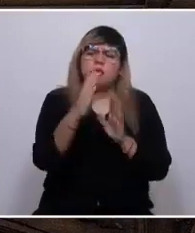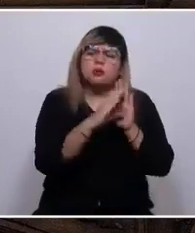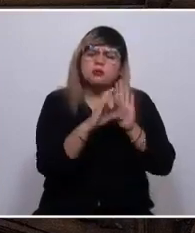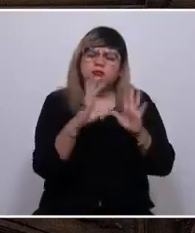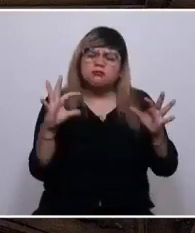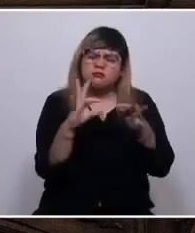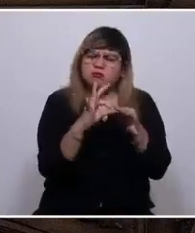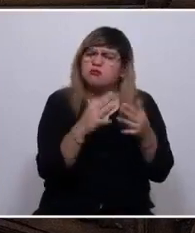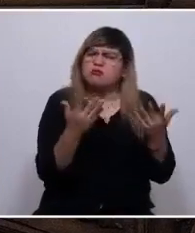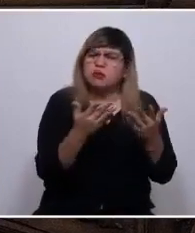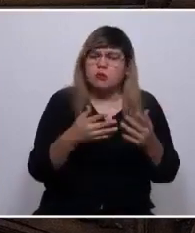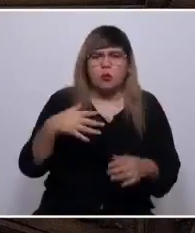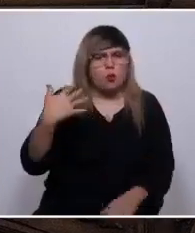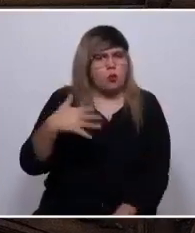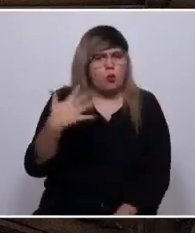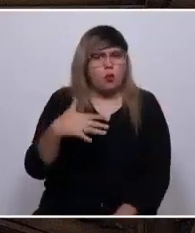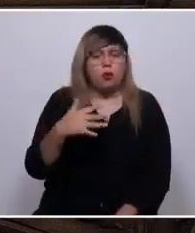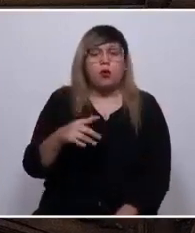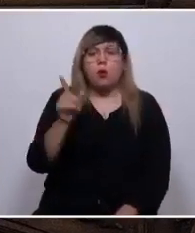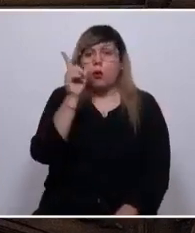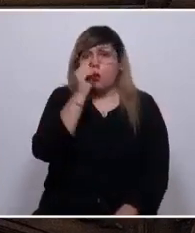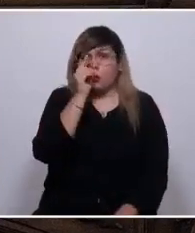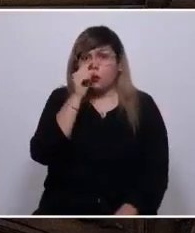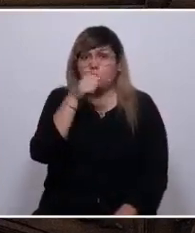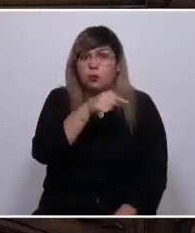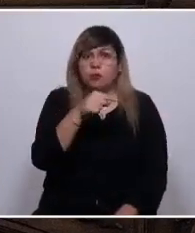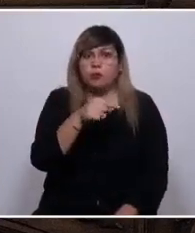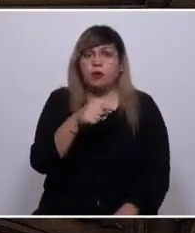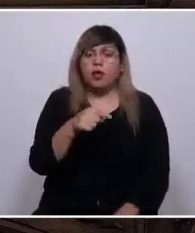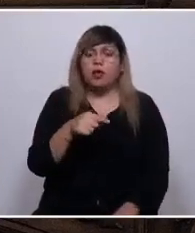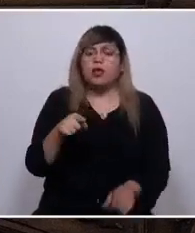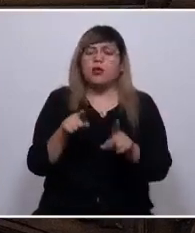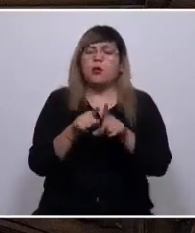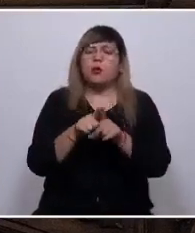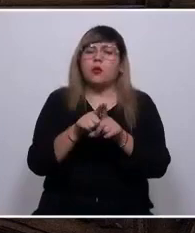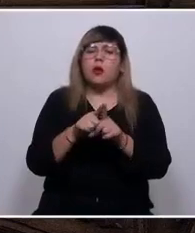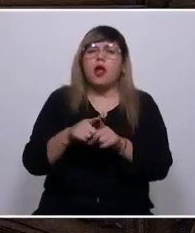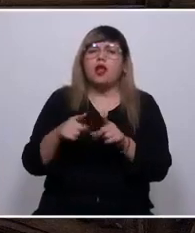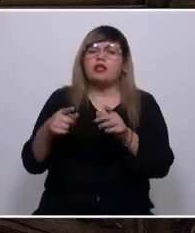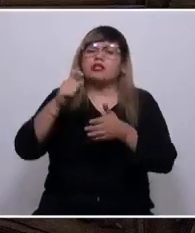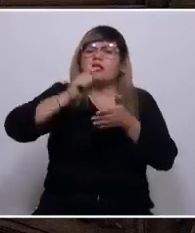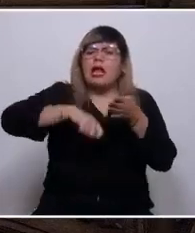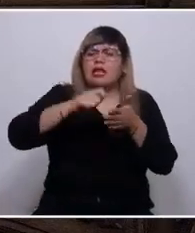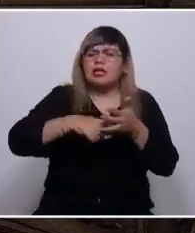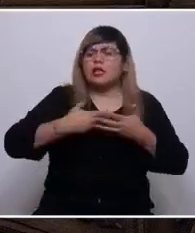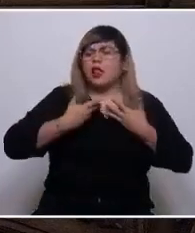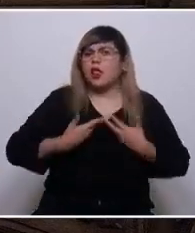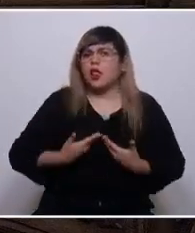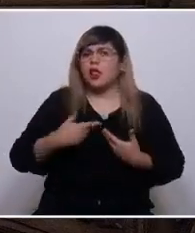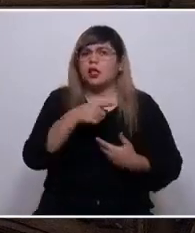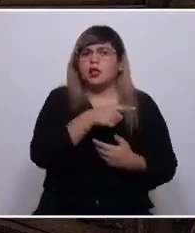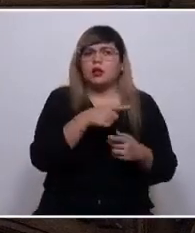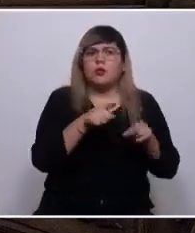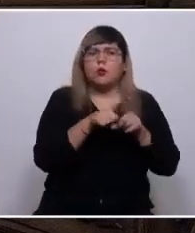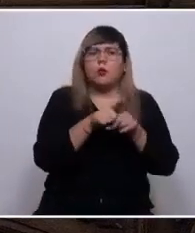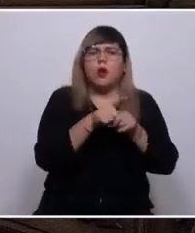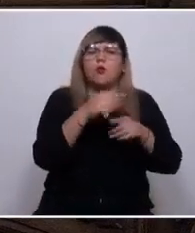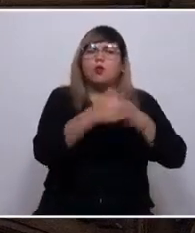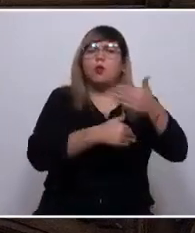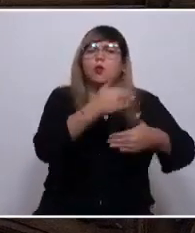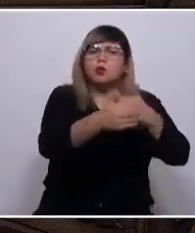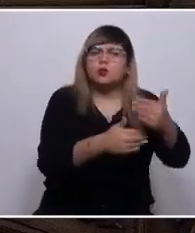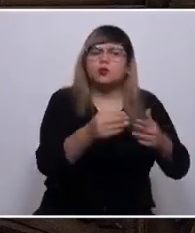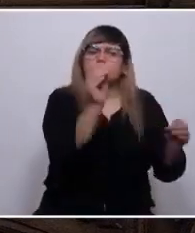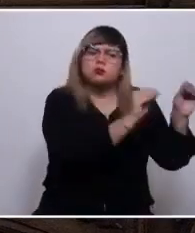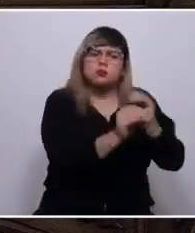Bastante. La rebelión de octubre es precisamente un enorme basta de pueblos cansados de ser tratados como simples piezas de un engranaje productivo diseñado